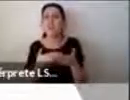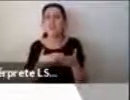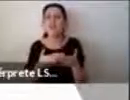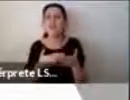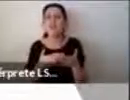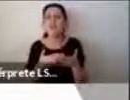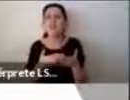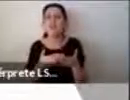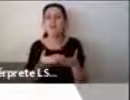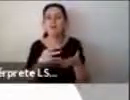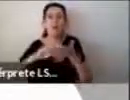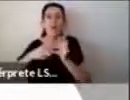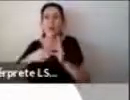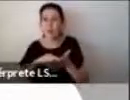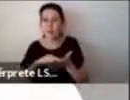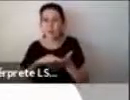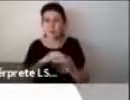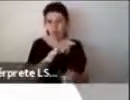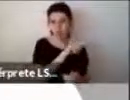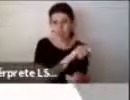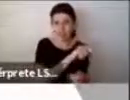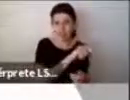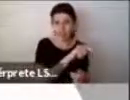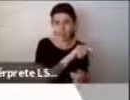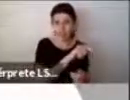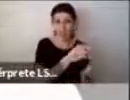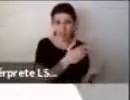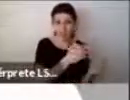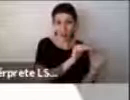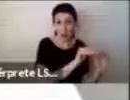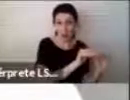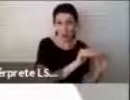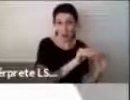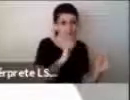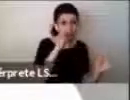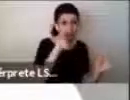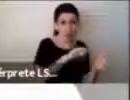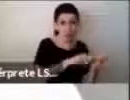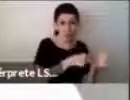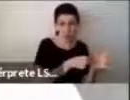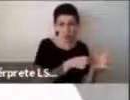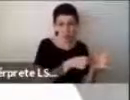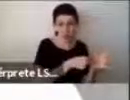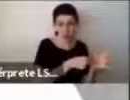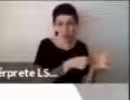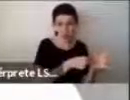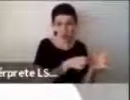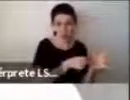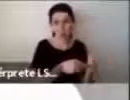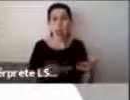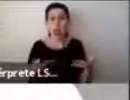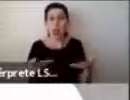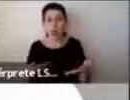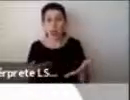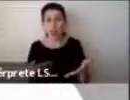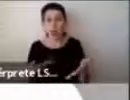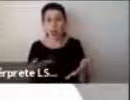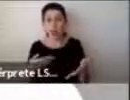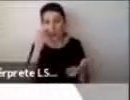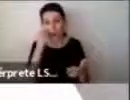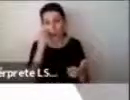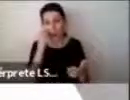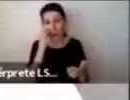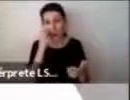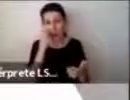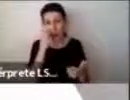cuándo realmente estamos hablando de un trastorno o no. Y de hecho, por eso, últimamente se habla también de algo más ampliado, de que no solamente